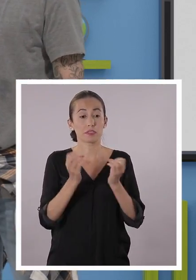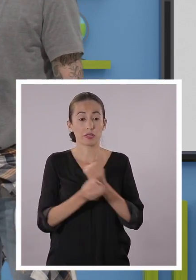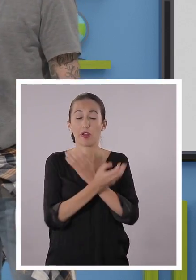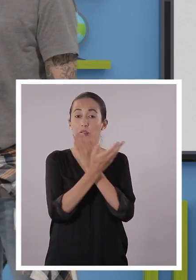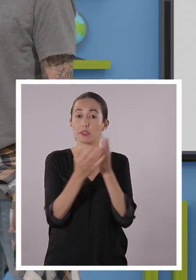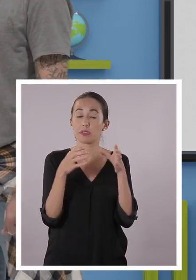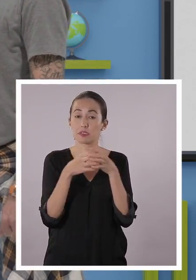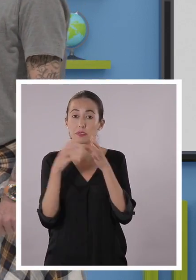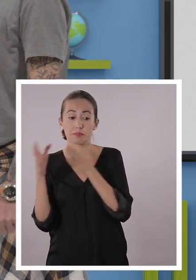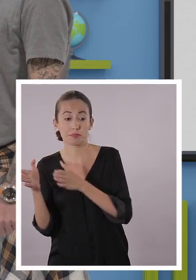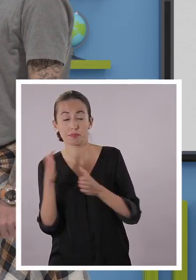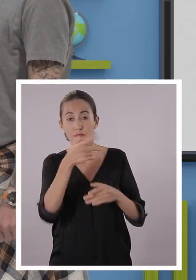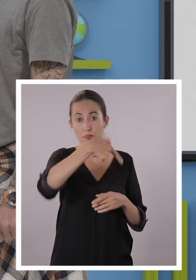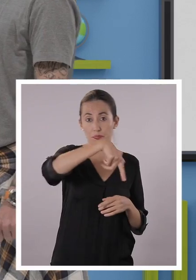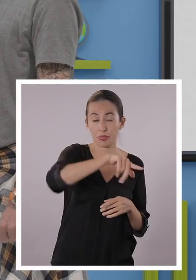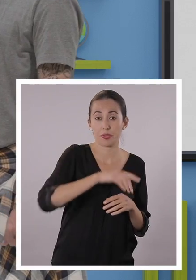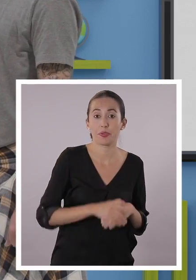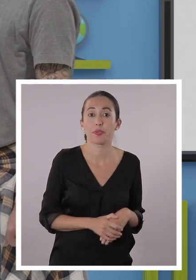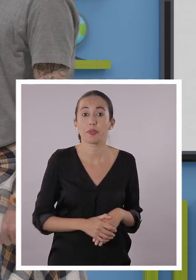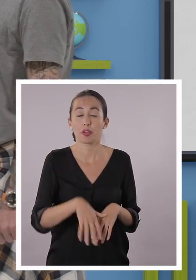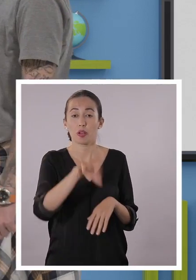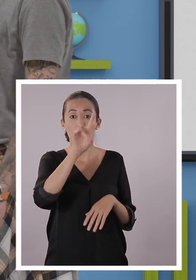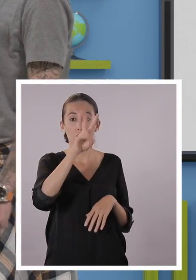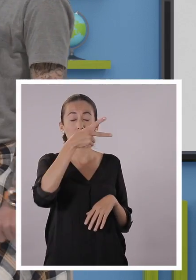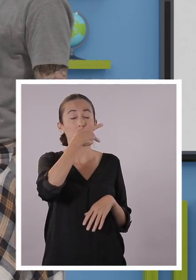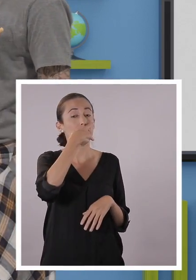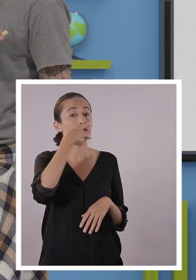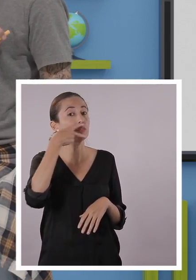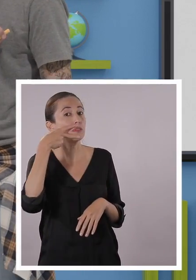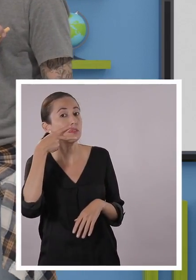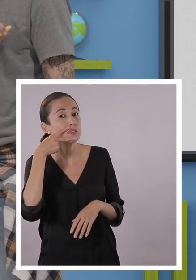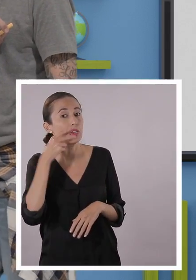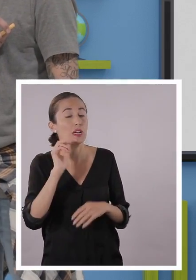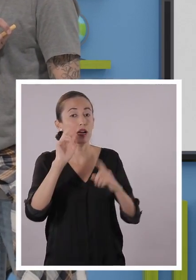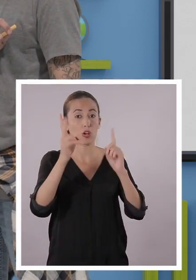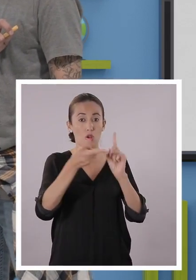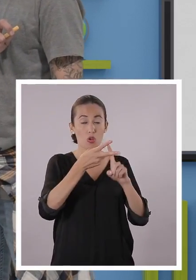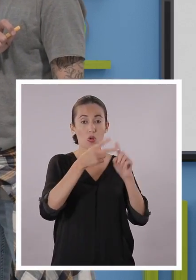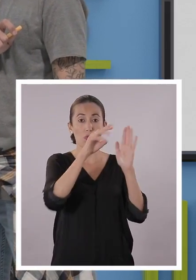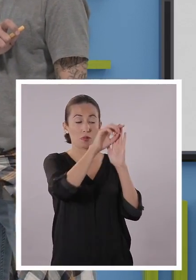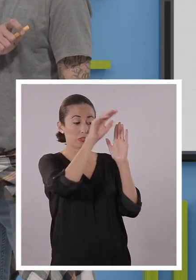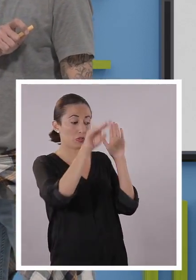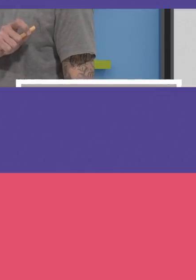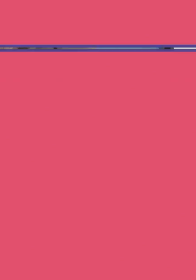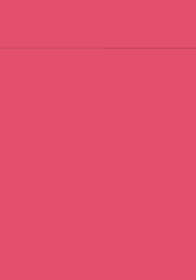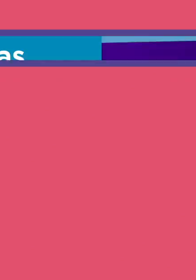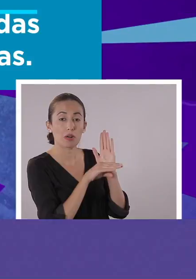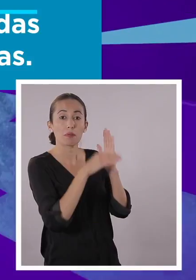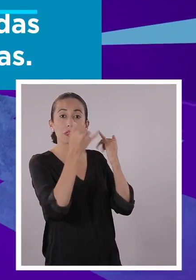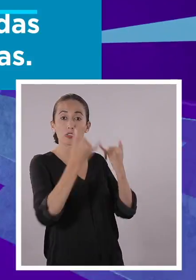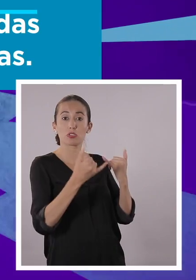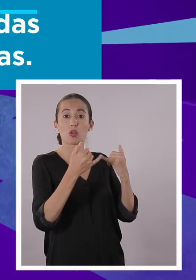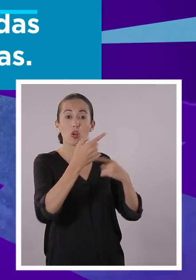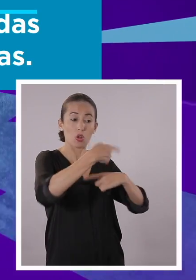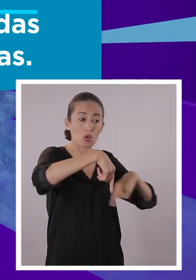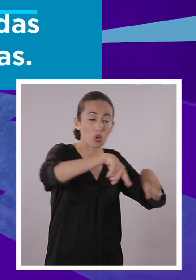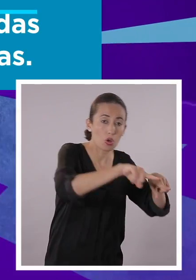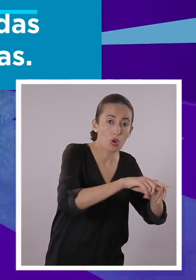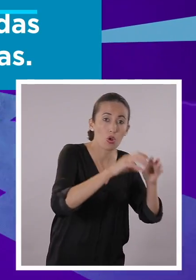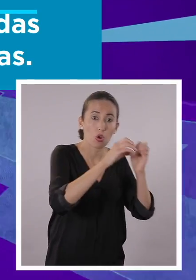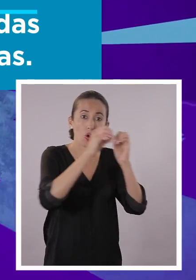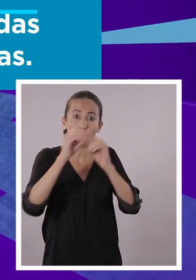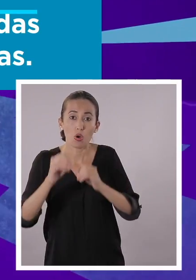Primera característica de las oraciones en voz pasiva. Los dos verbos. ¿Ya? Segundo. Toda oración en voz pasiva